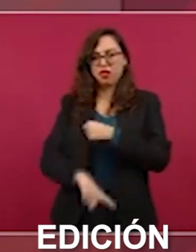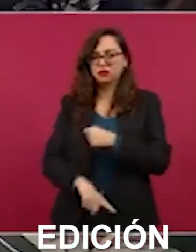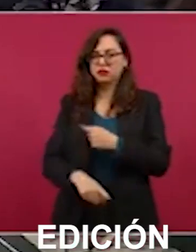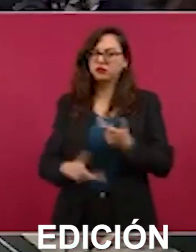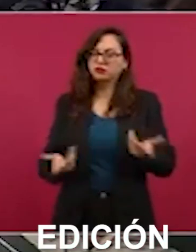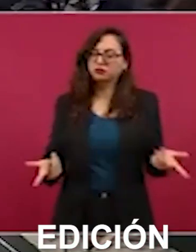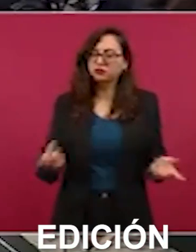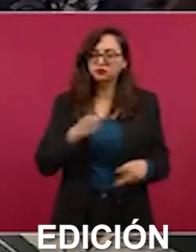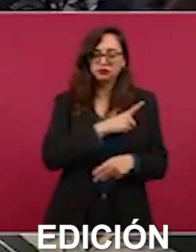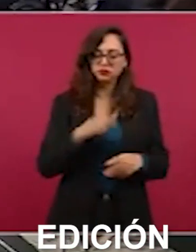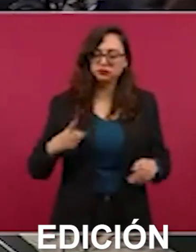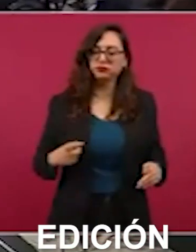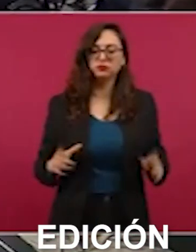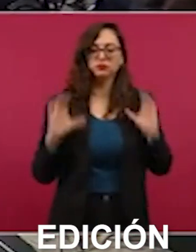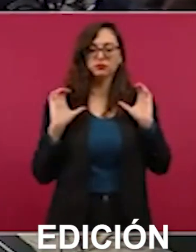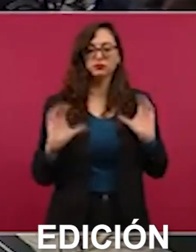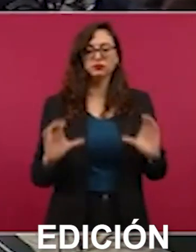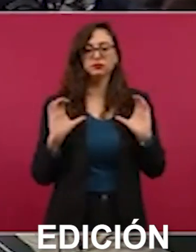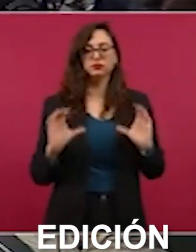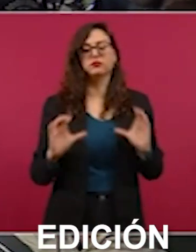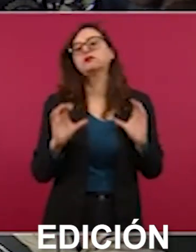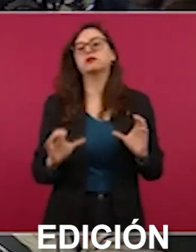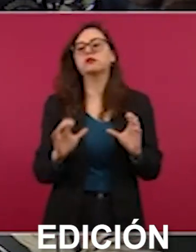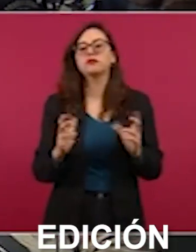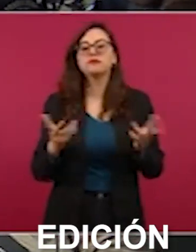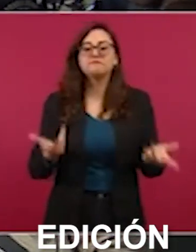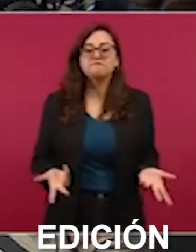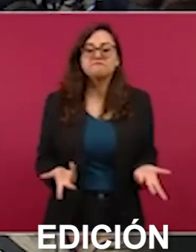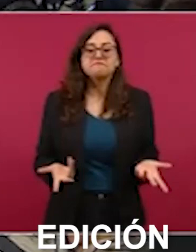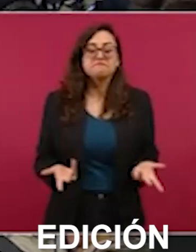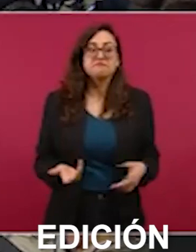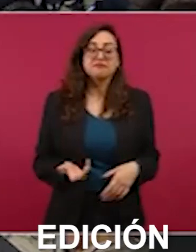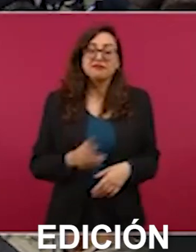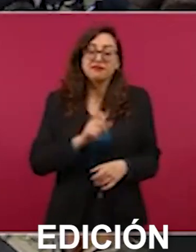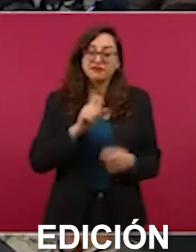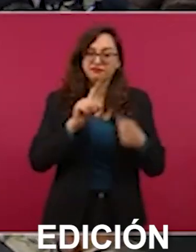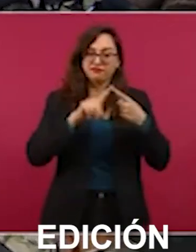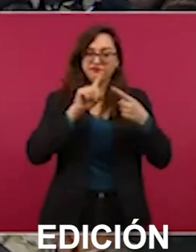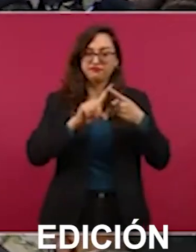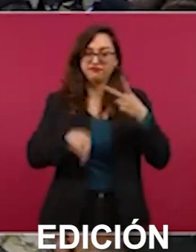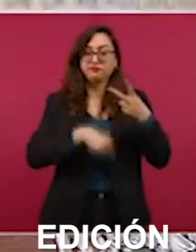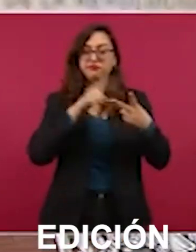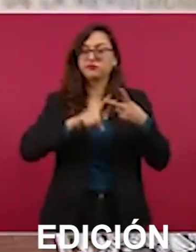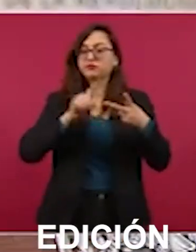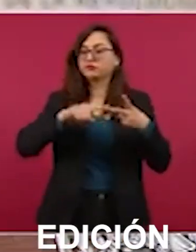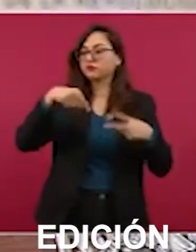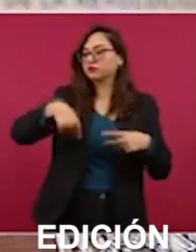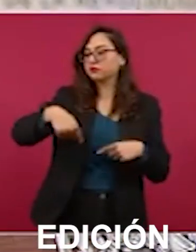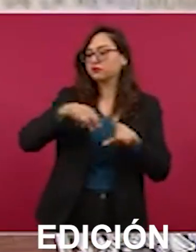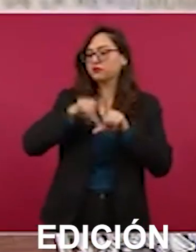nosotros tenemos autosuficiencia en maíz blanco